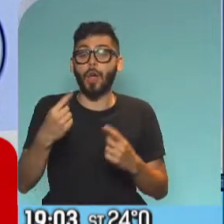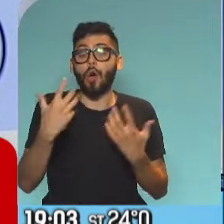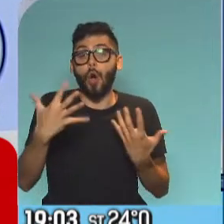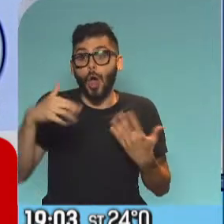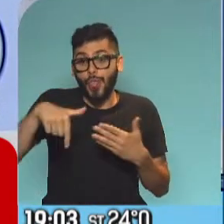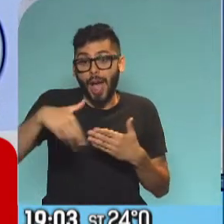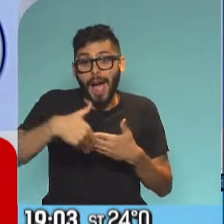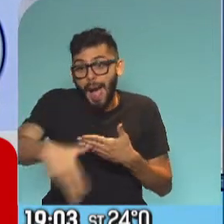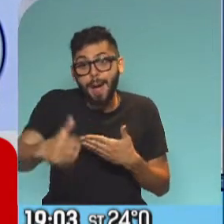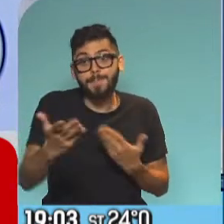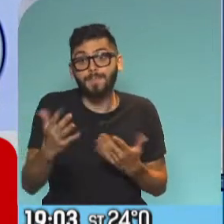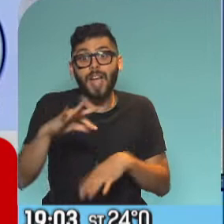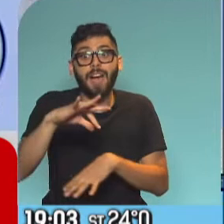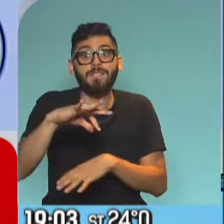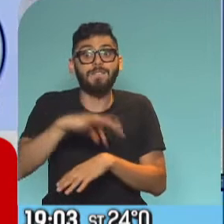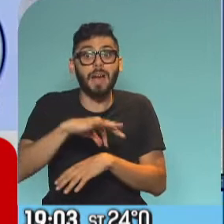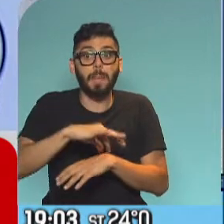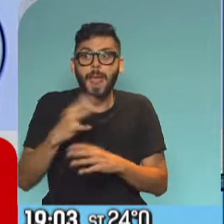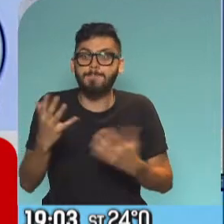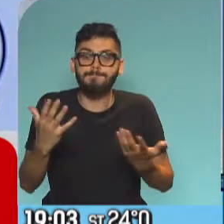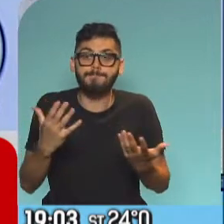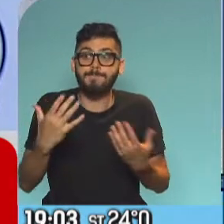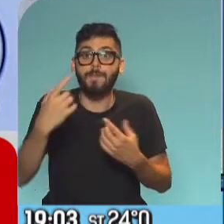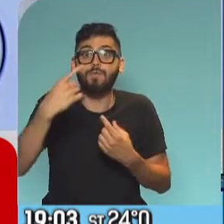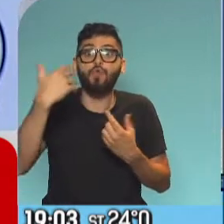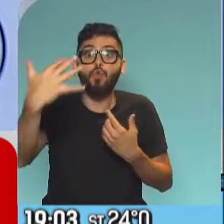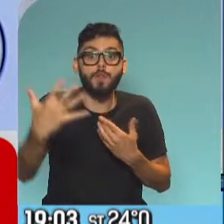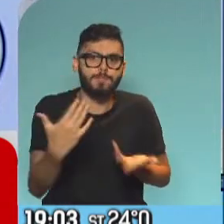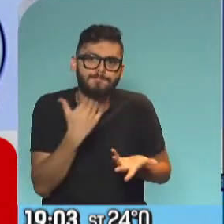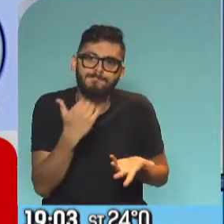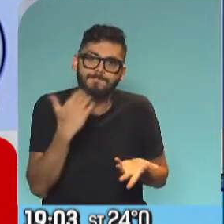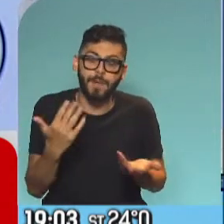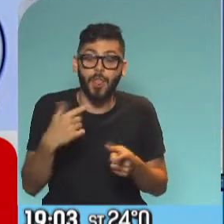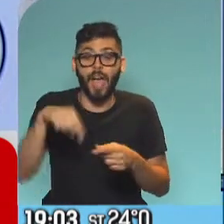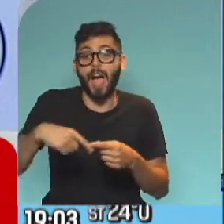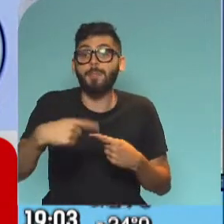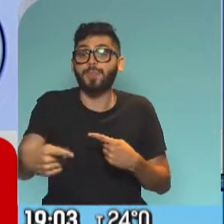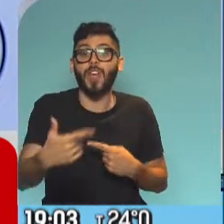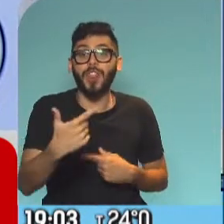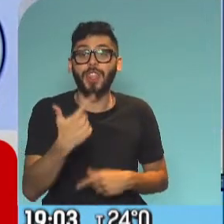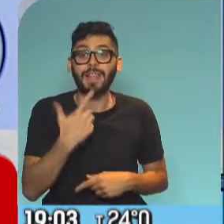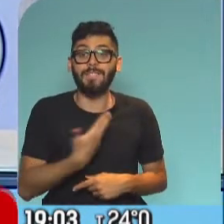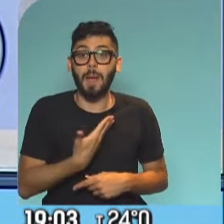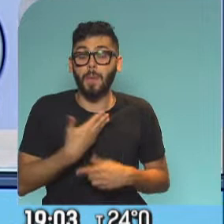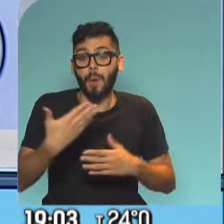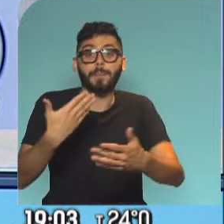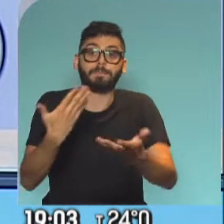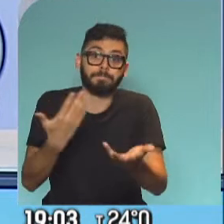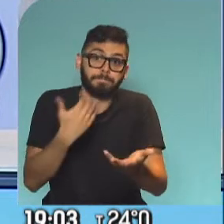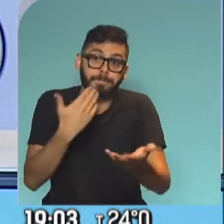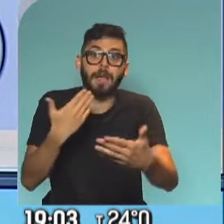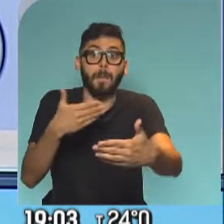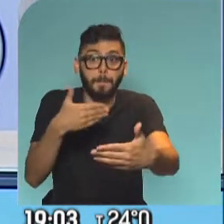enfermedad es muy difícil predecir muchas semanas para adelante. De acá al 17 de febrero, cuando estemos acercándonos y podamos